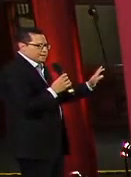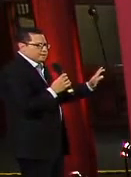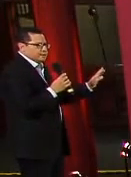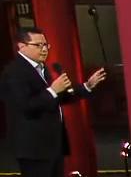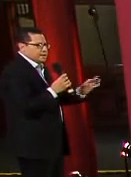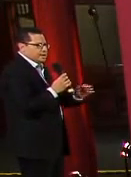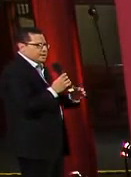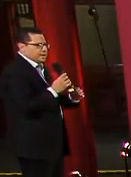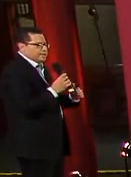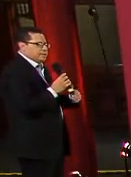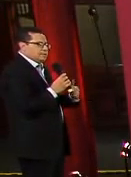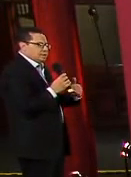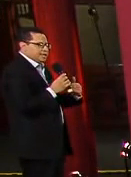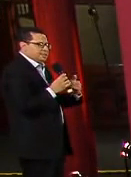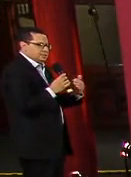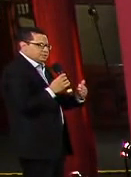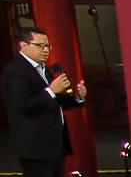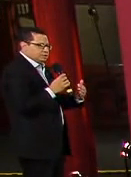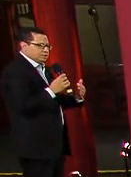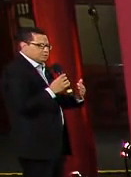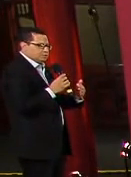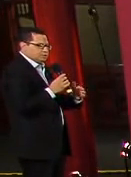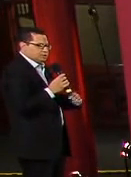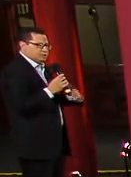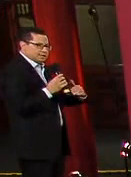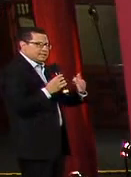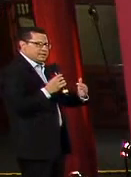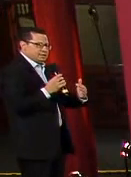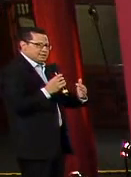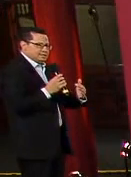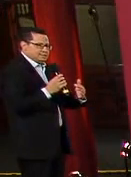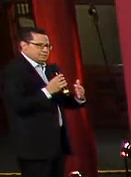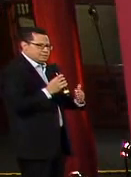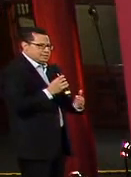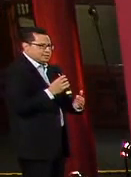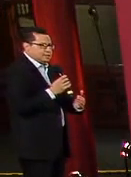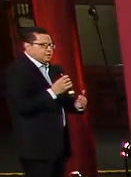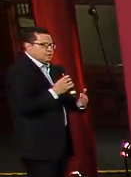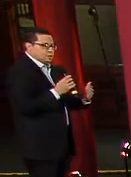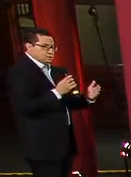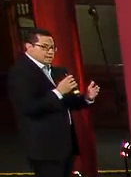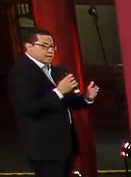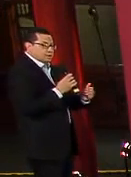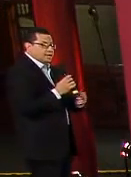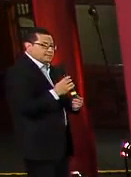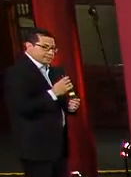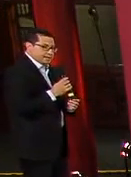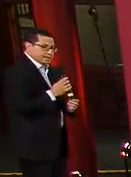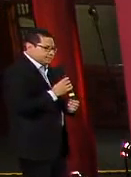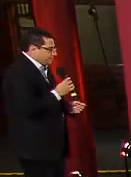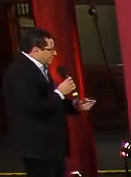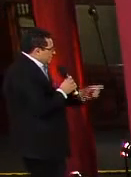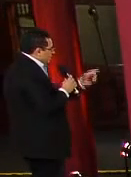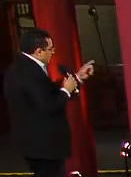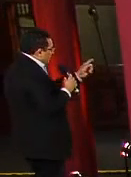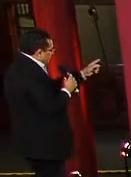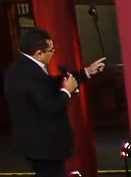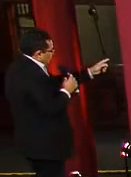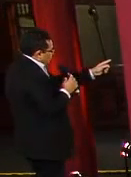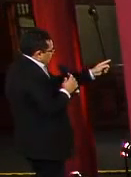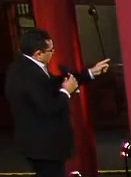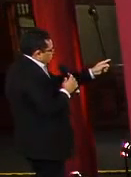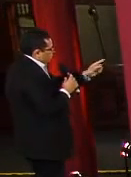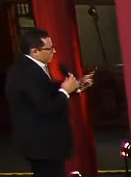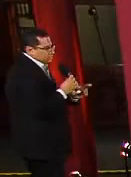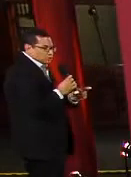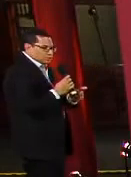observar el tipo de atención que en su momento requirieron estas personas cuando llegaron a demandarlas. Aquí